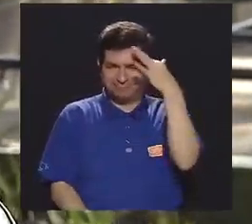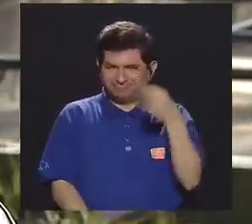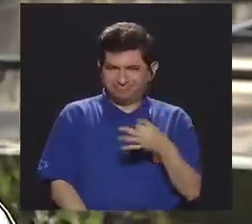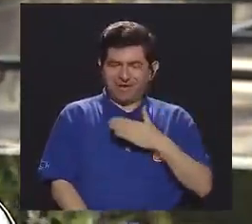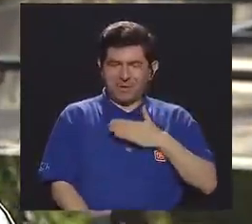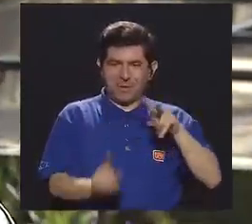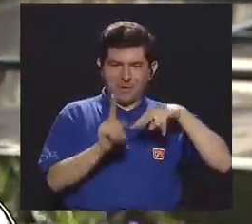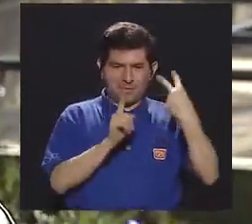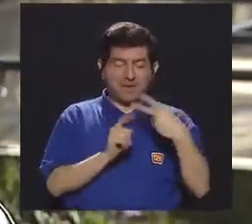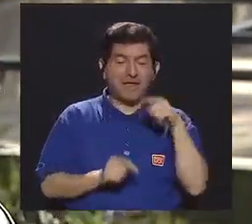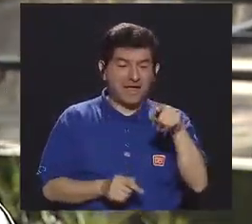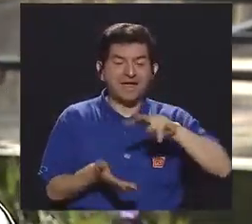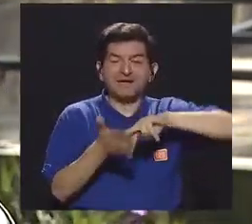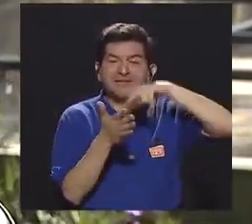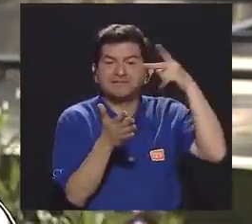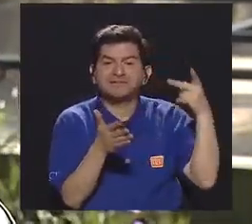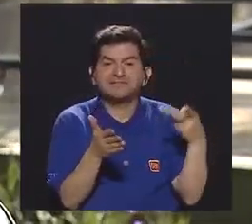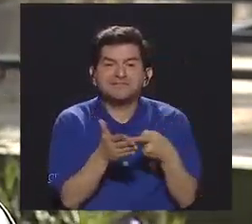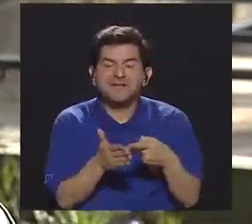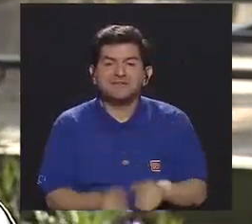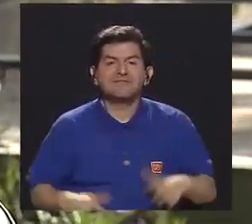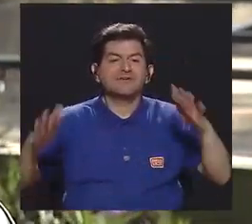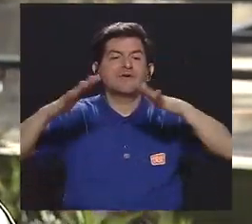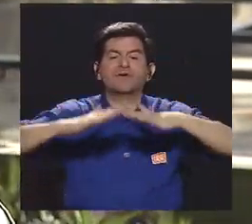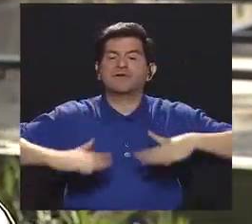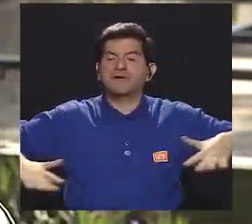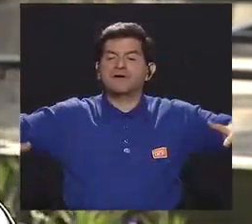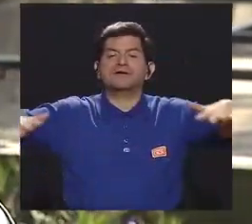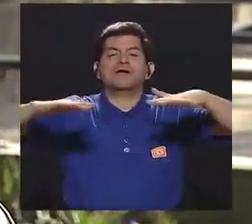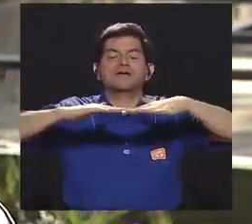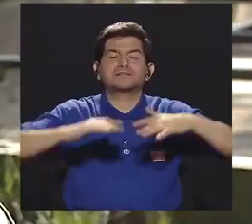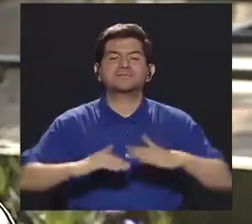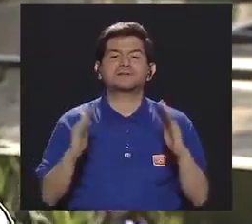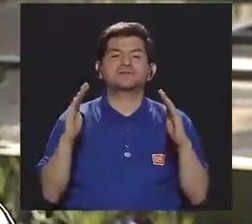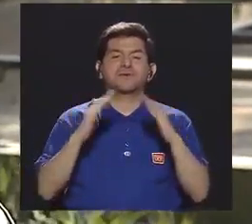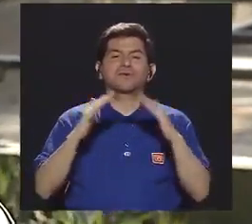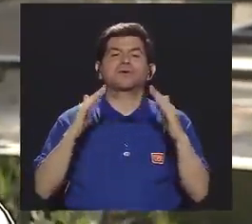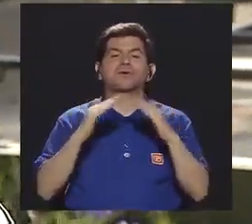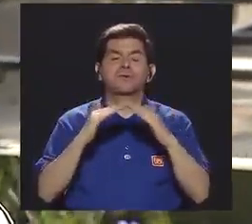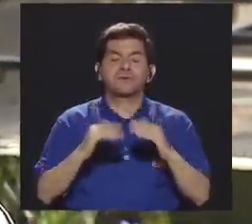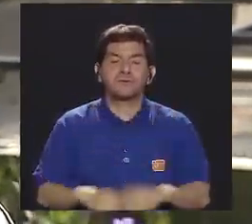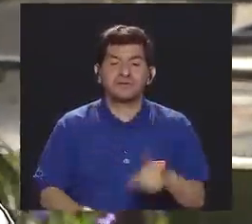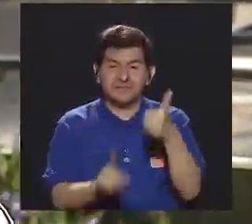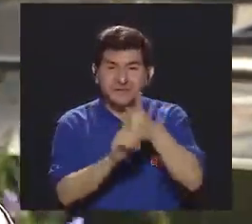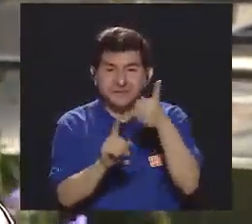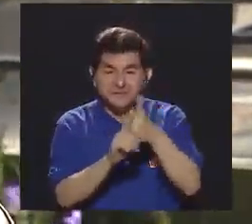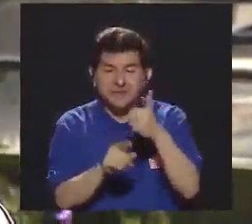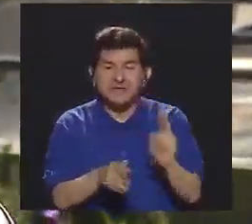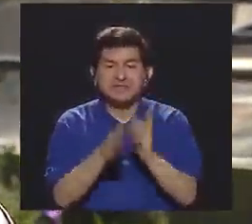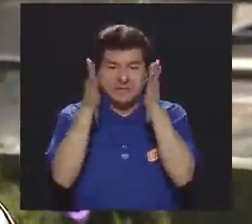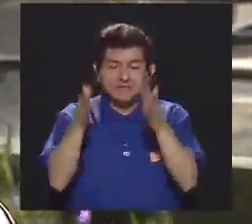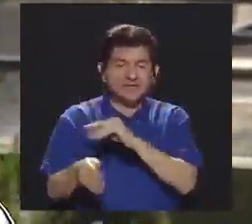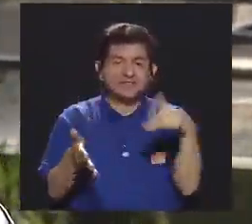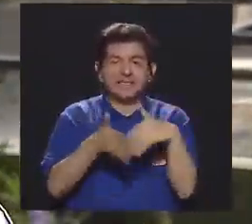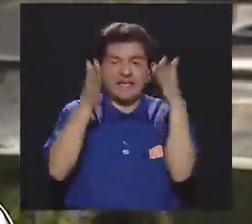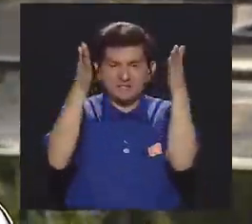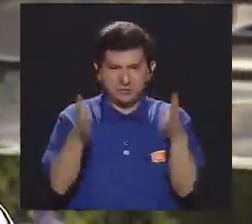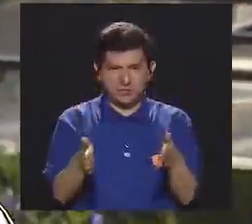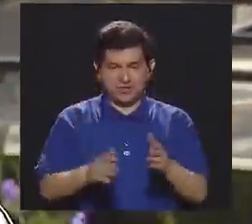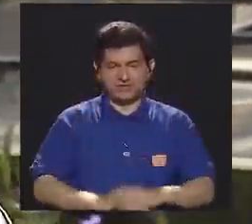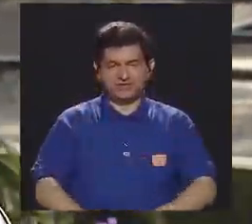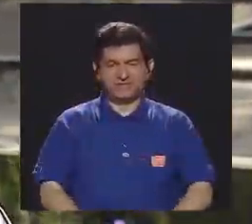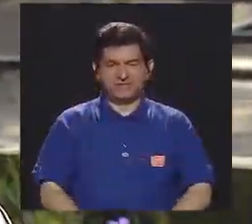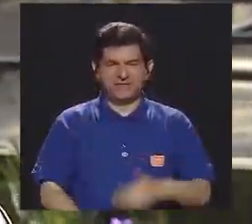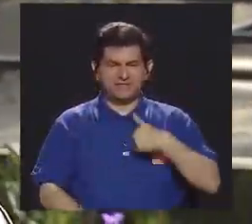mi perspectiva, es que la huerta se convirtió en un espacio de convivencia entre las mismas usuarias y los